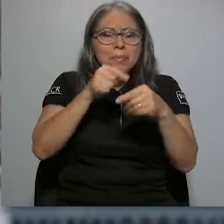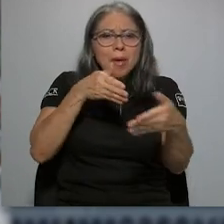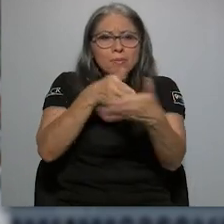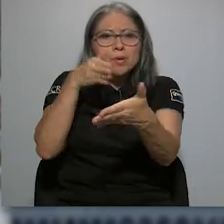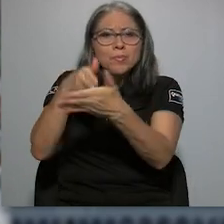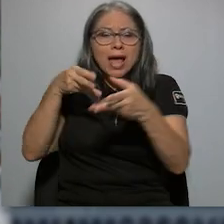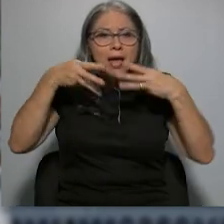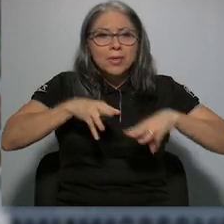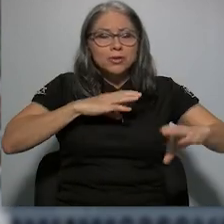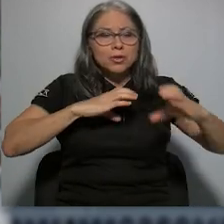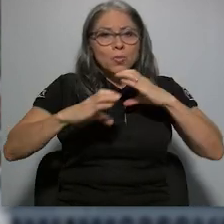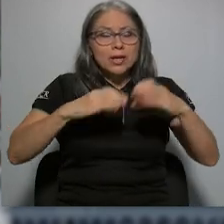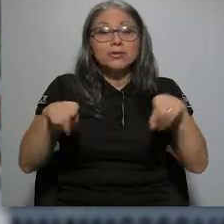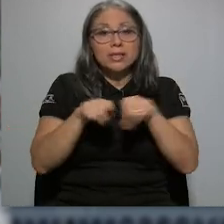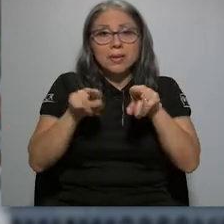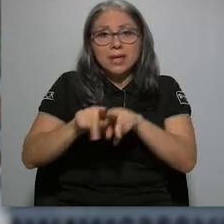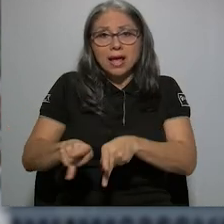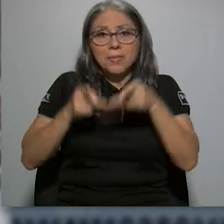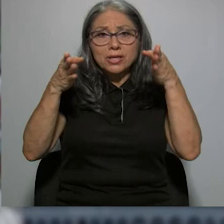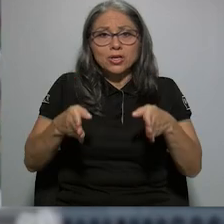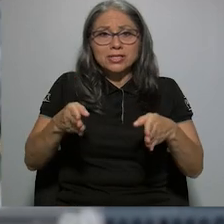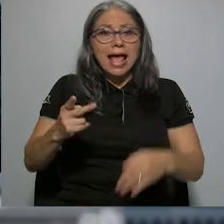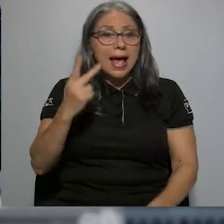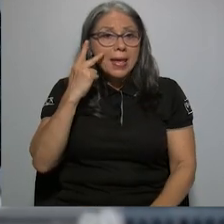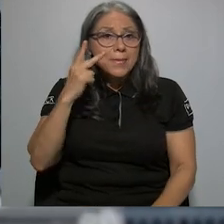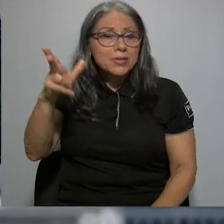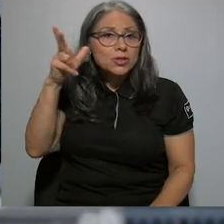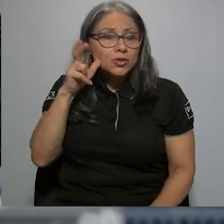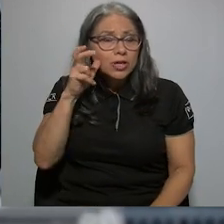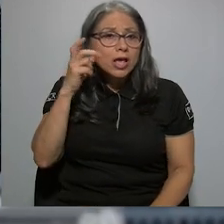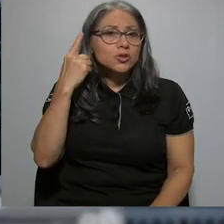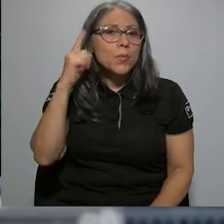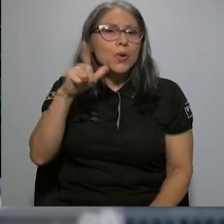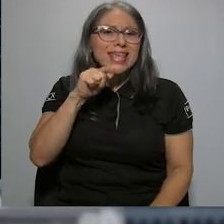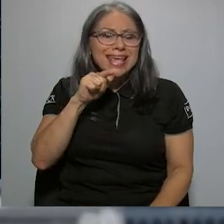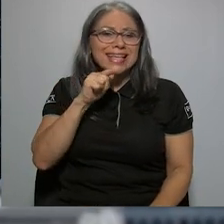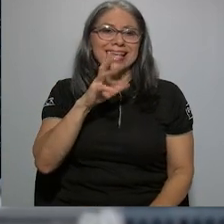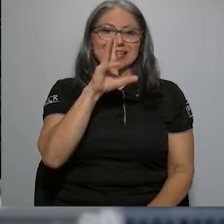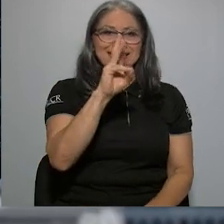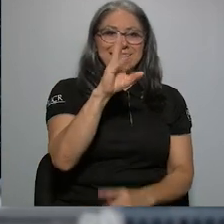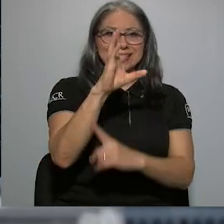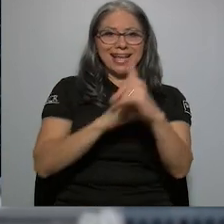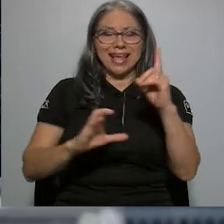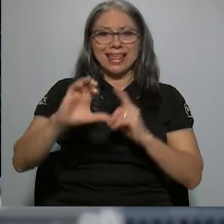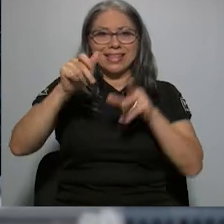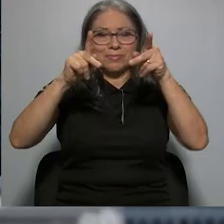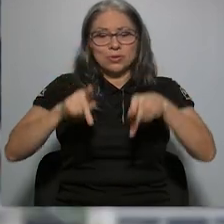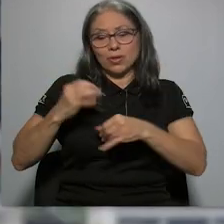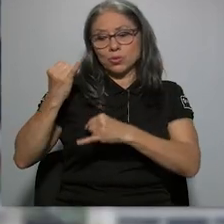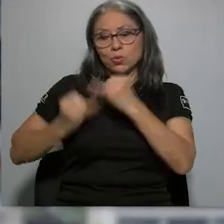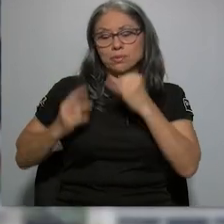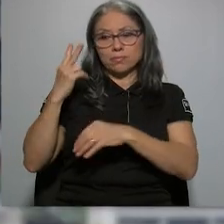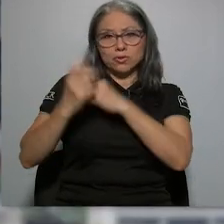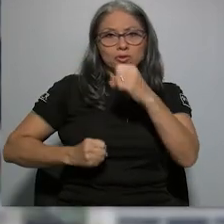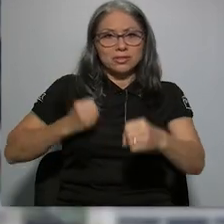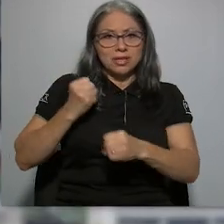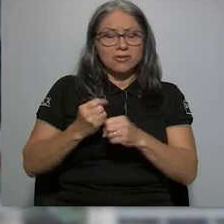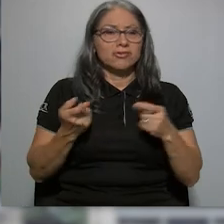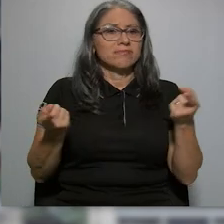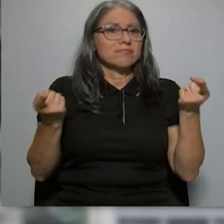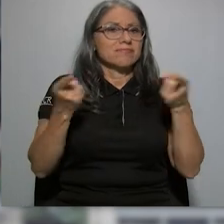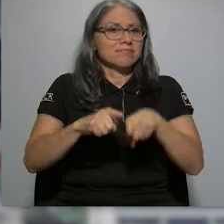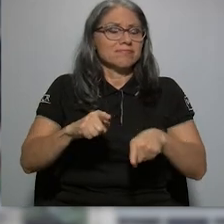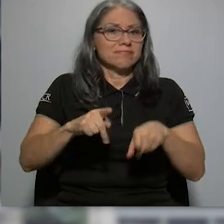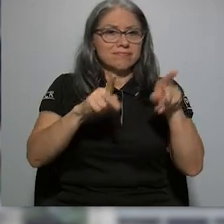comunicación y periodistas han sido vistos y escuchados por 6 de cada 10 personas en los últimos dos años y generan un